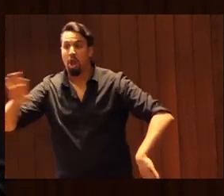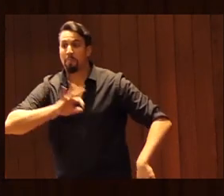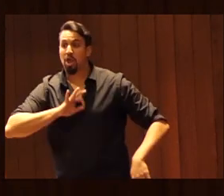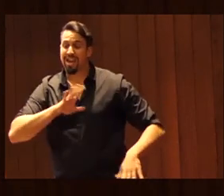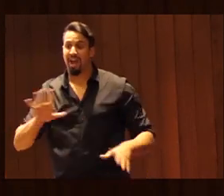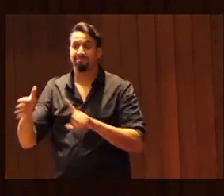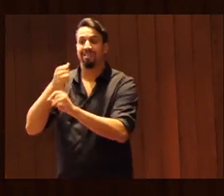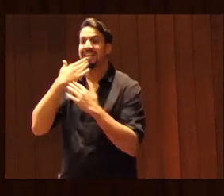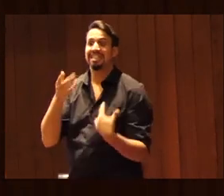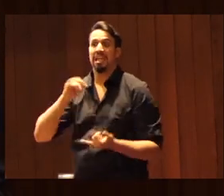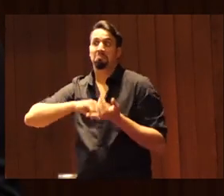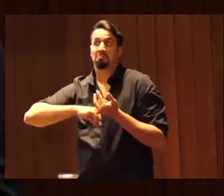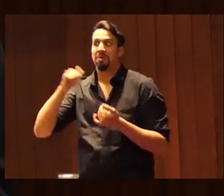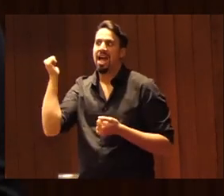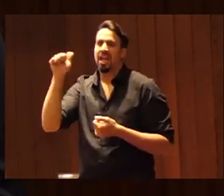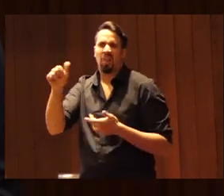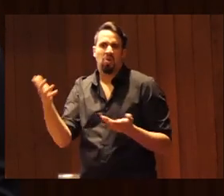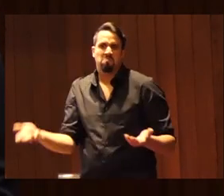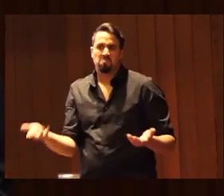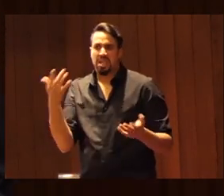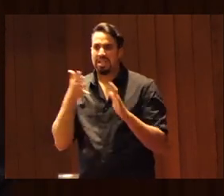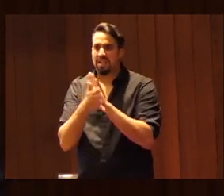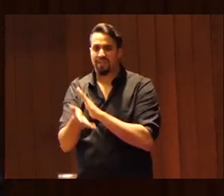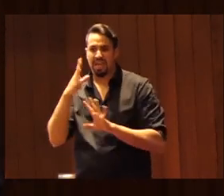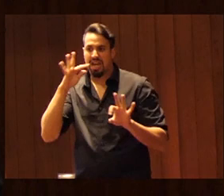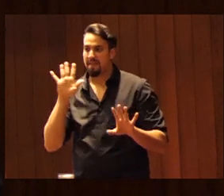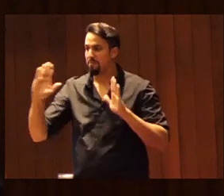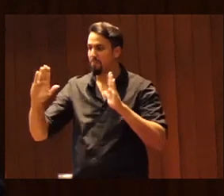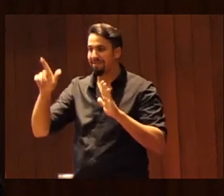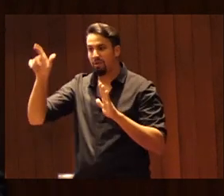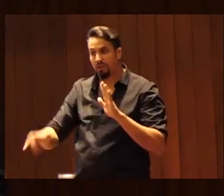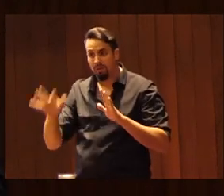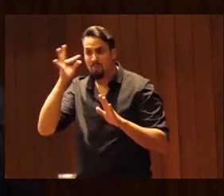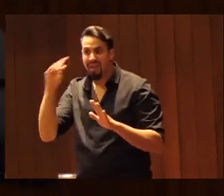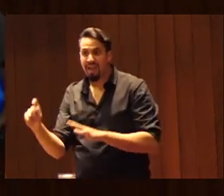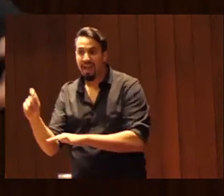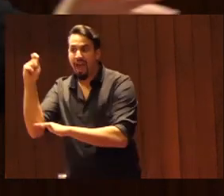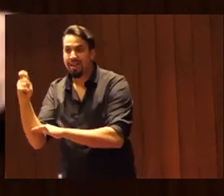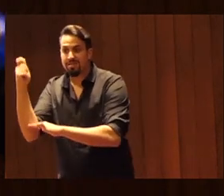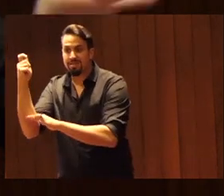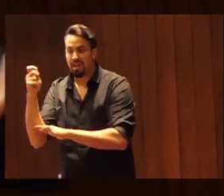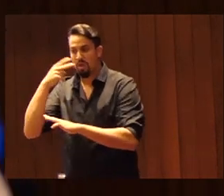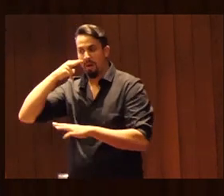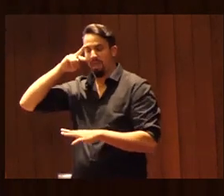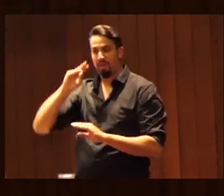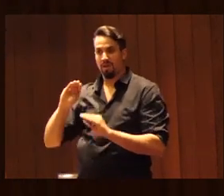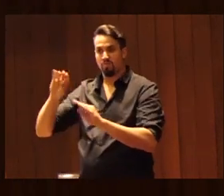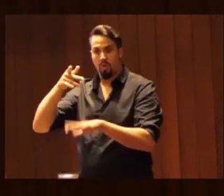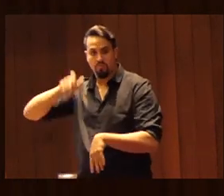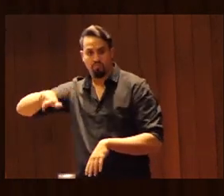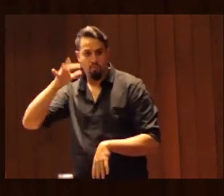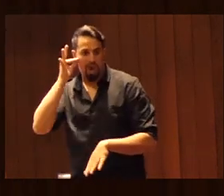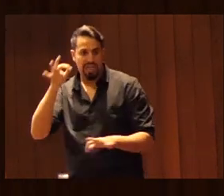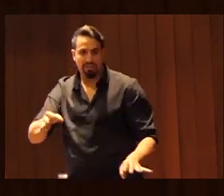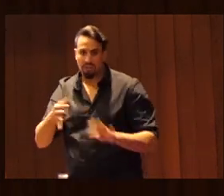marido. Estamos minimizando, cuando las mujeres obtienen un resultado, ayer las experiencias de las mujeres que estaban hablando